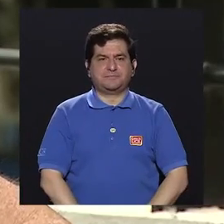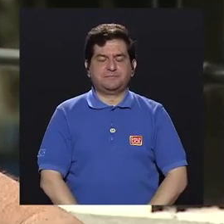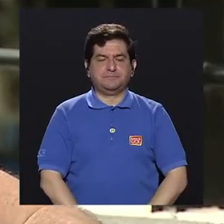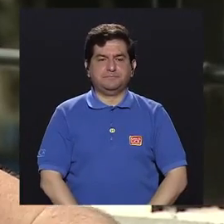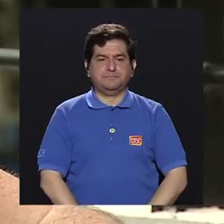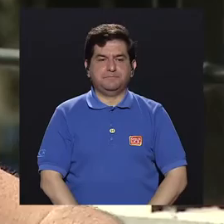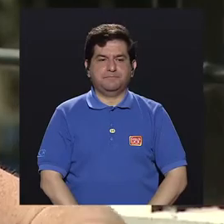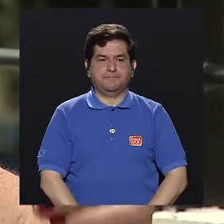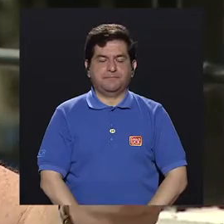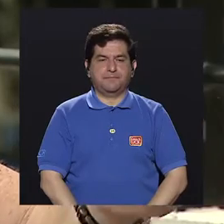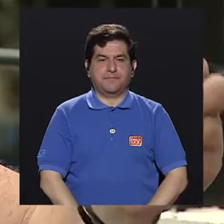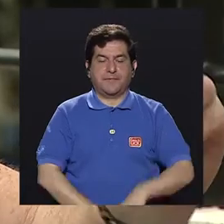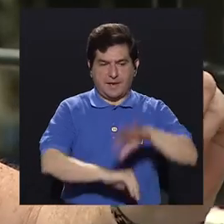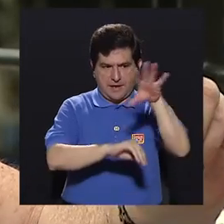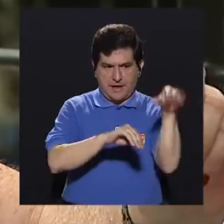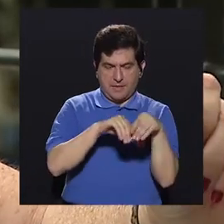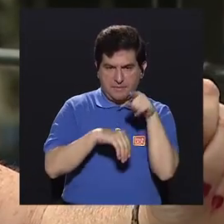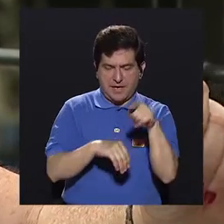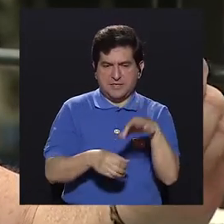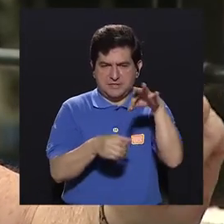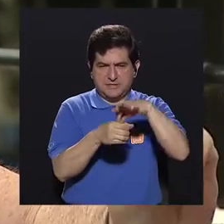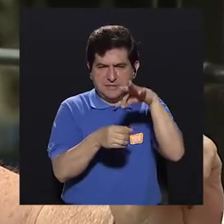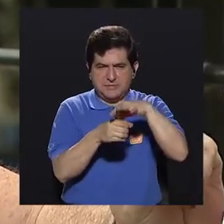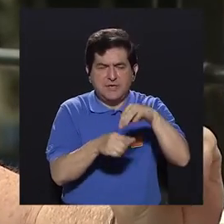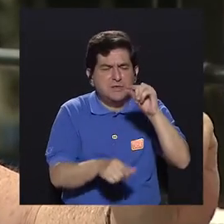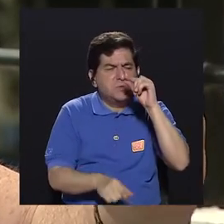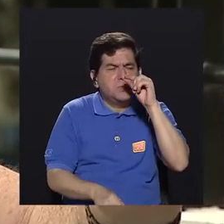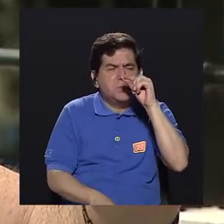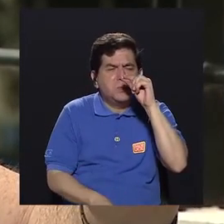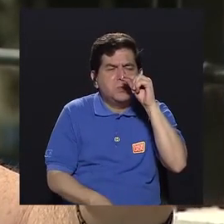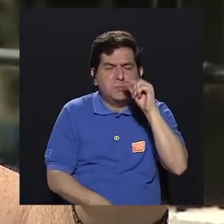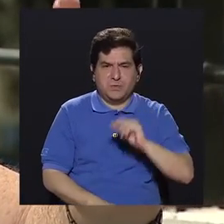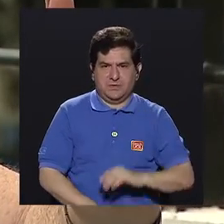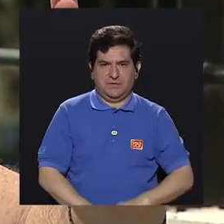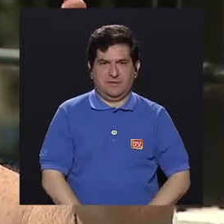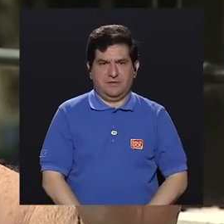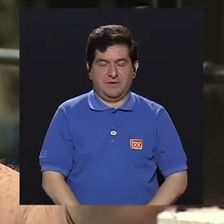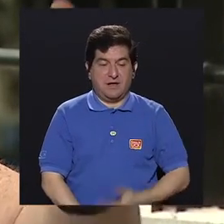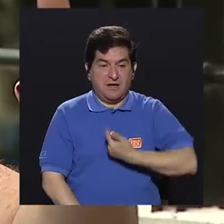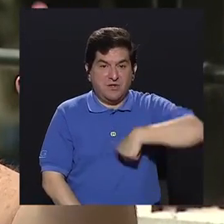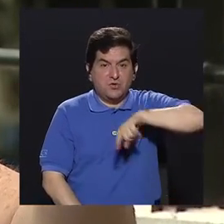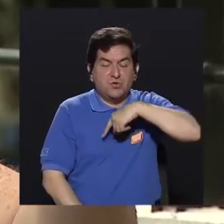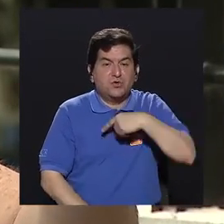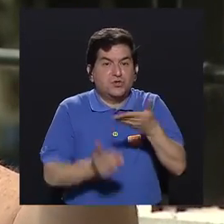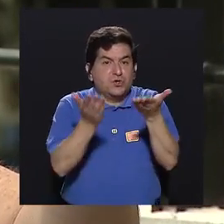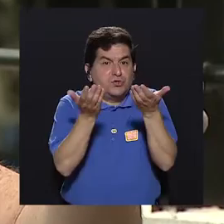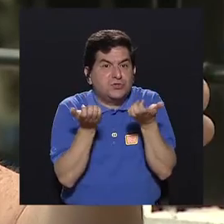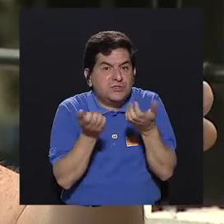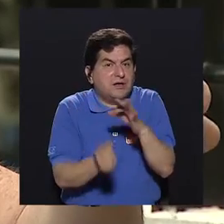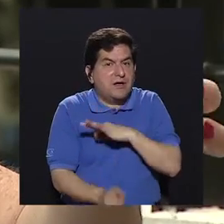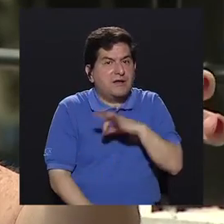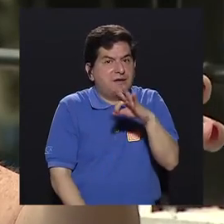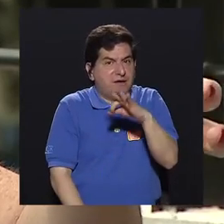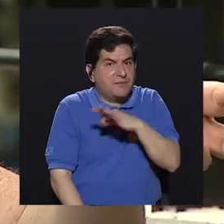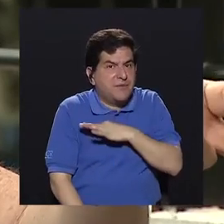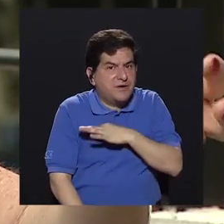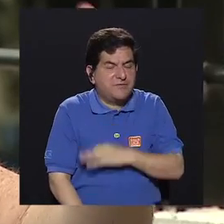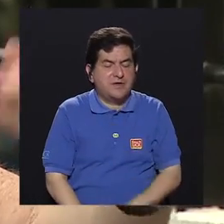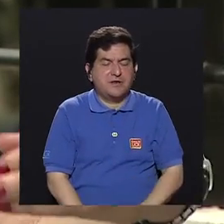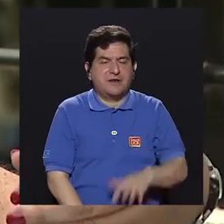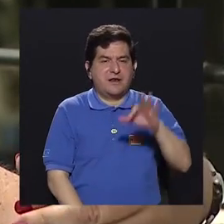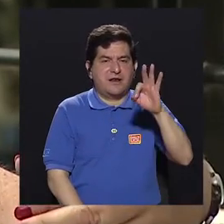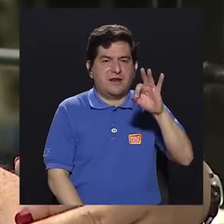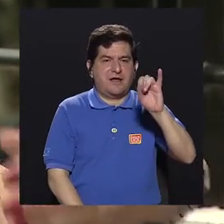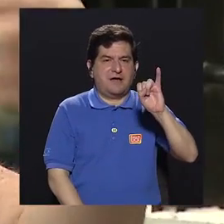Aparte de eso, estas semillas pequeñitas, si nosotros queremos los beneficios de la